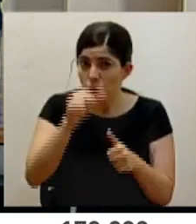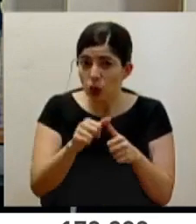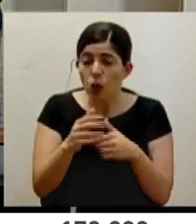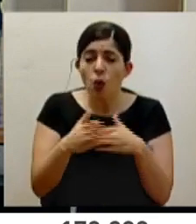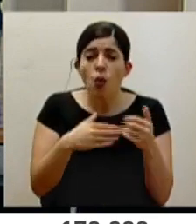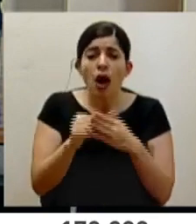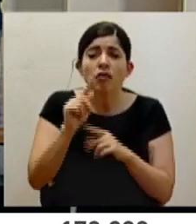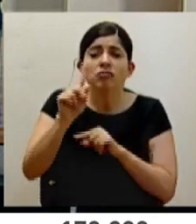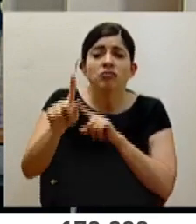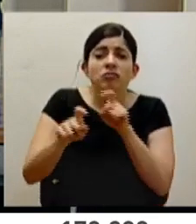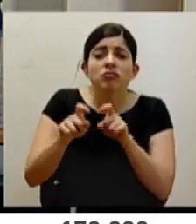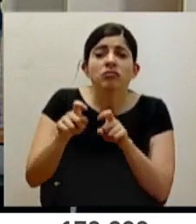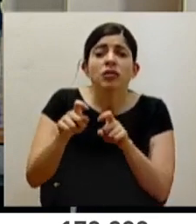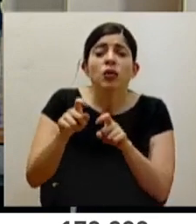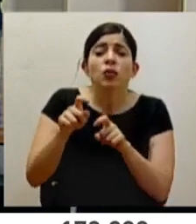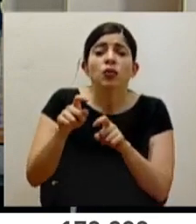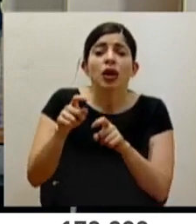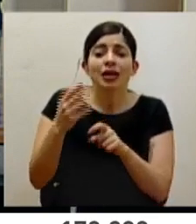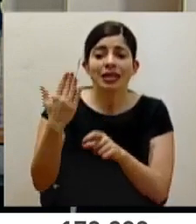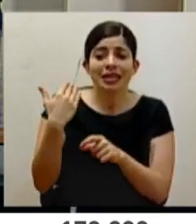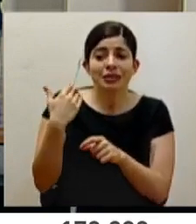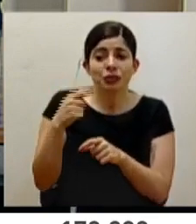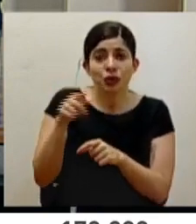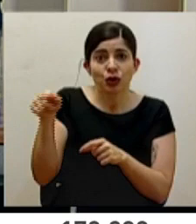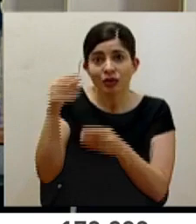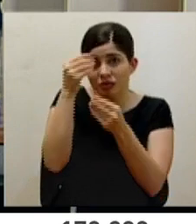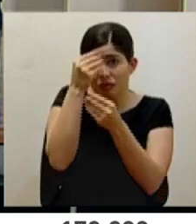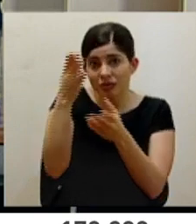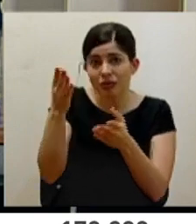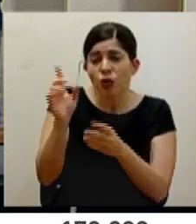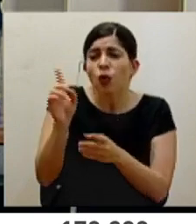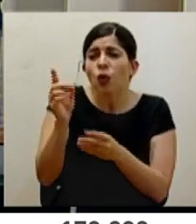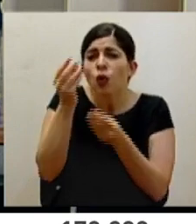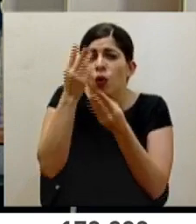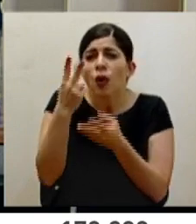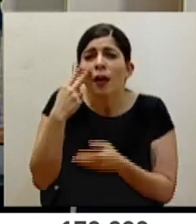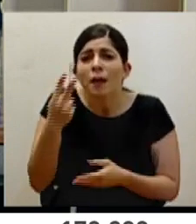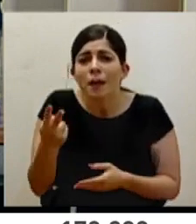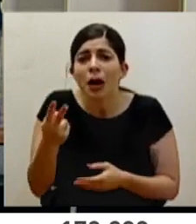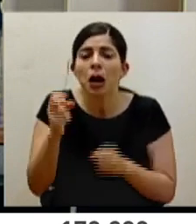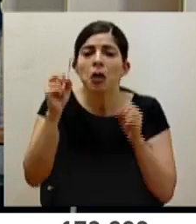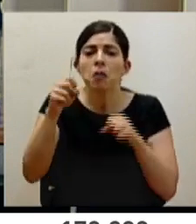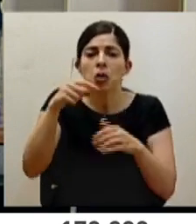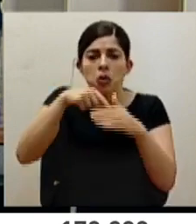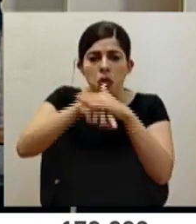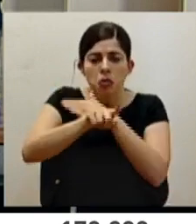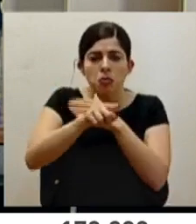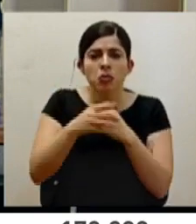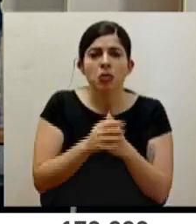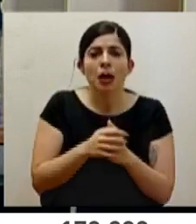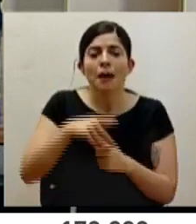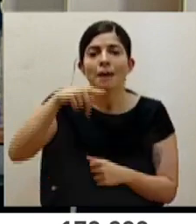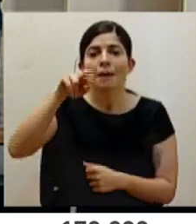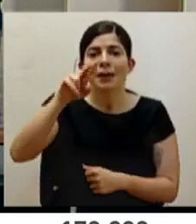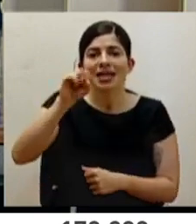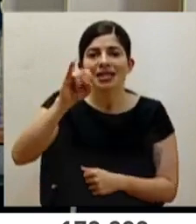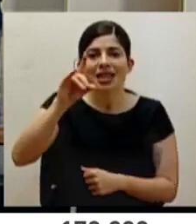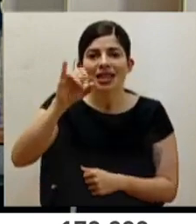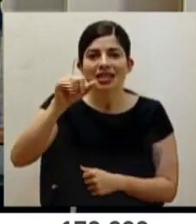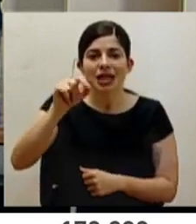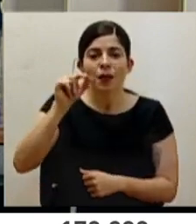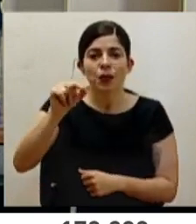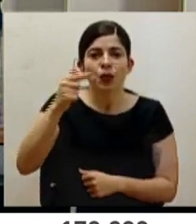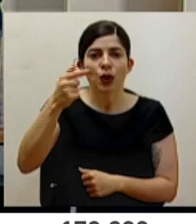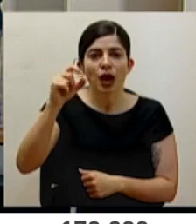para consultar las medidas que recientemente fueron anunciadas, pueden consultar el medio presidencia.geo